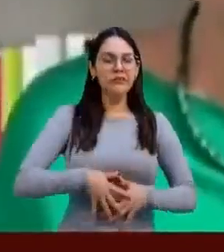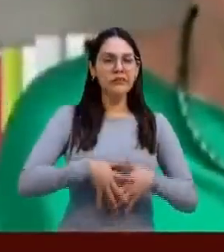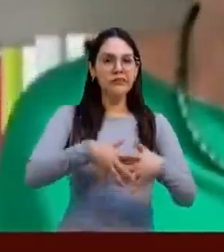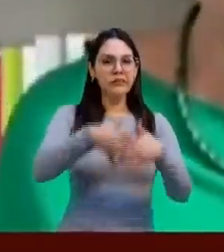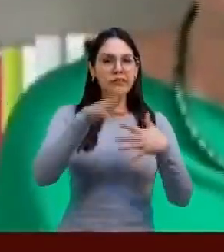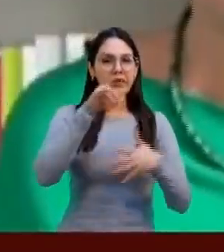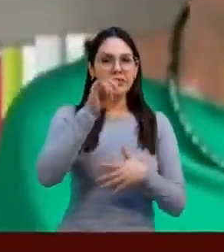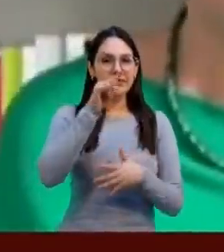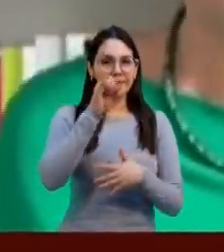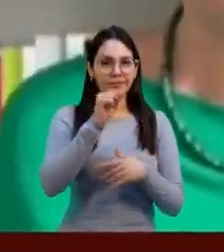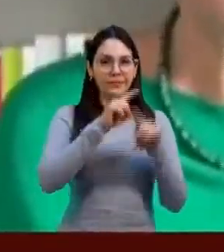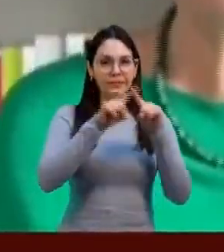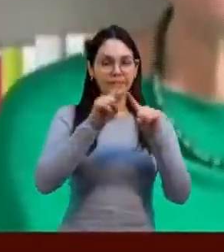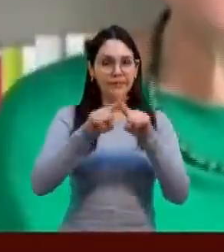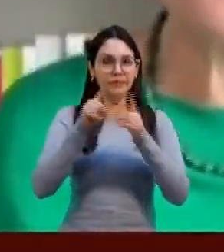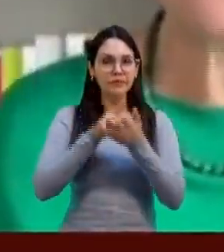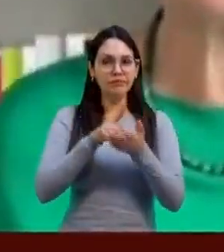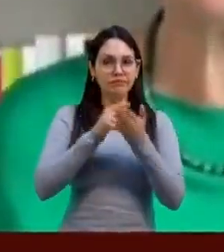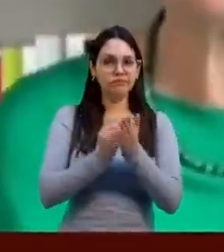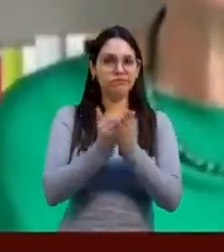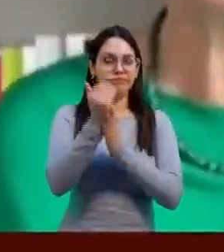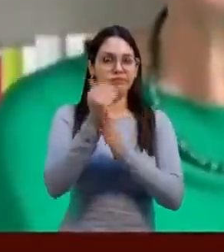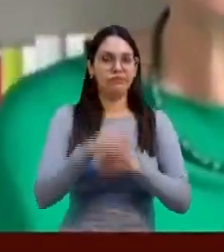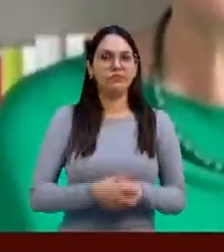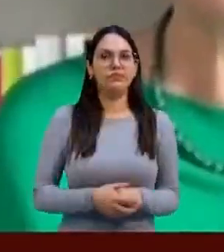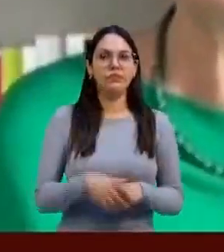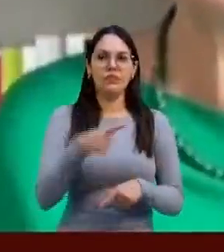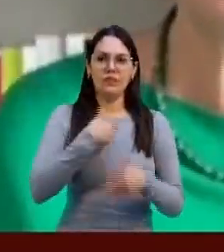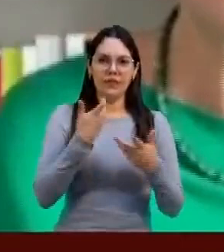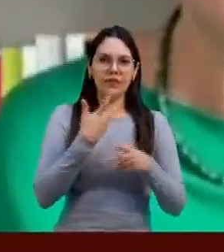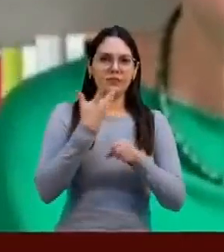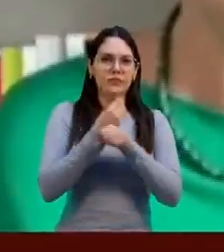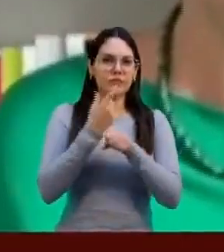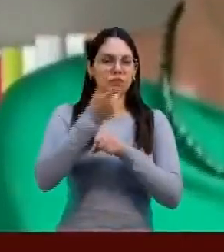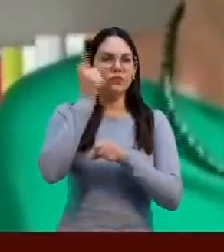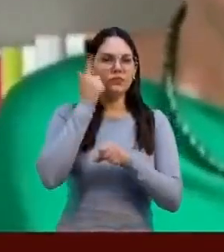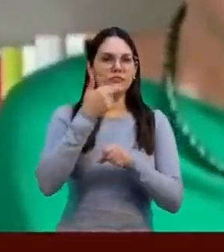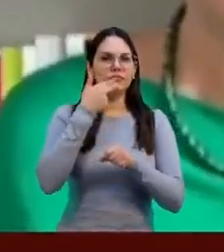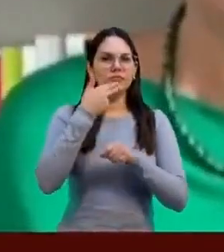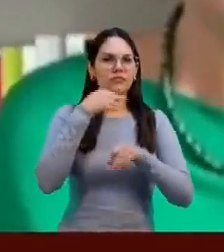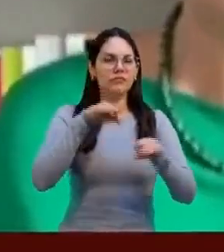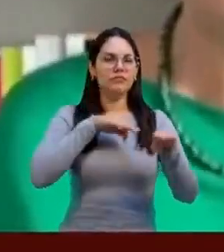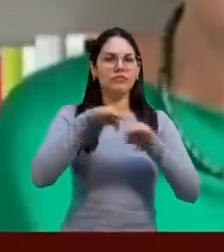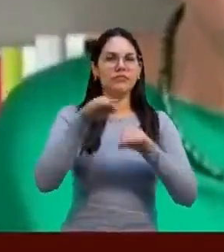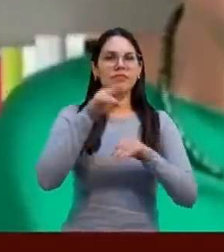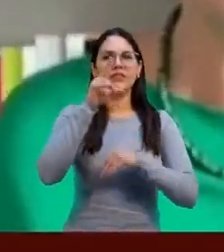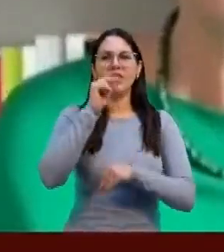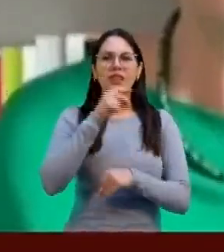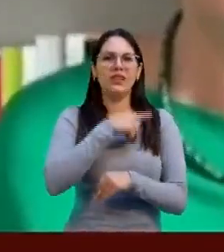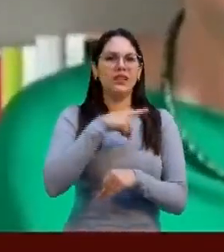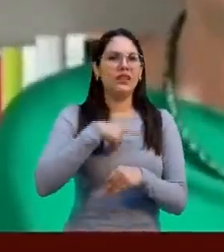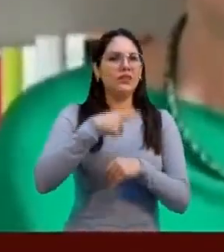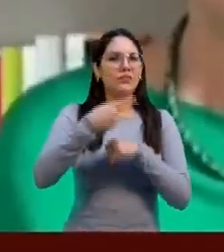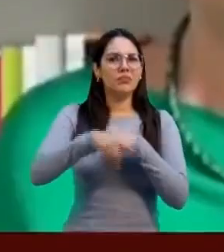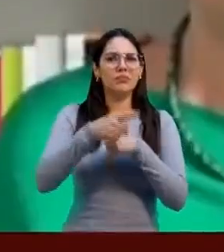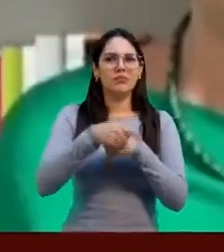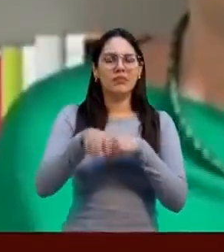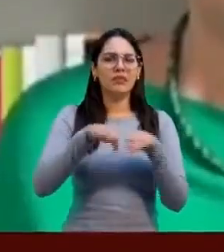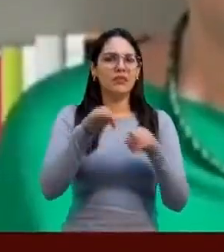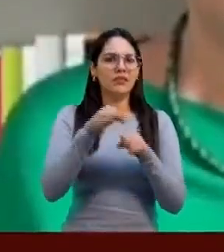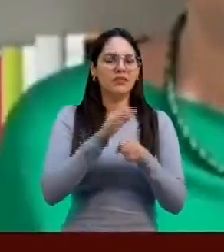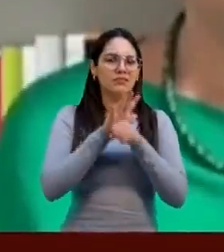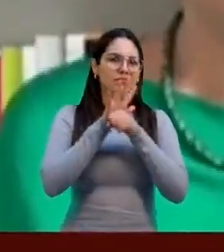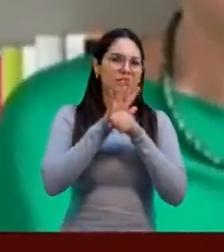avanzando en muchos frentes para lograr condiciones de trabajo sin riesgos psicosociales que logren entornos de